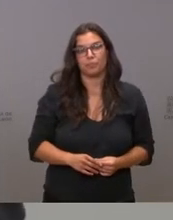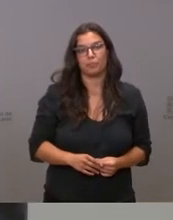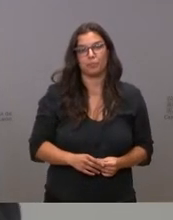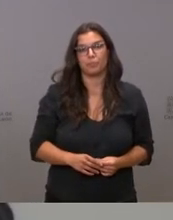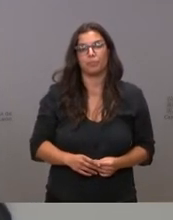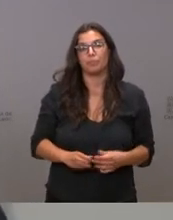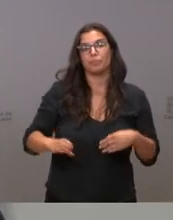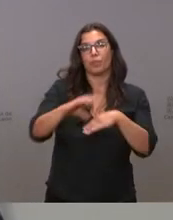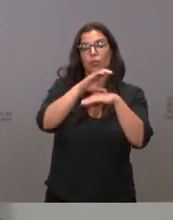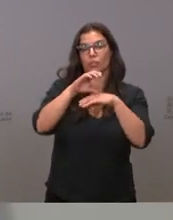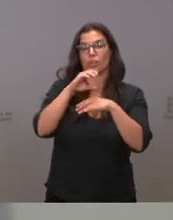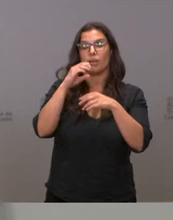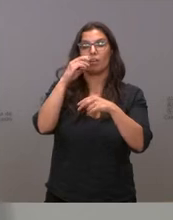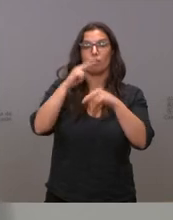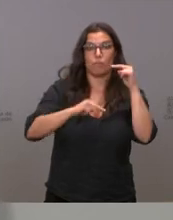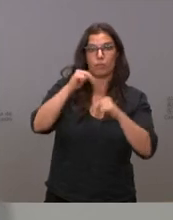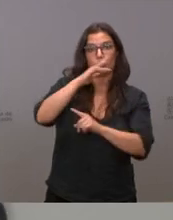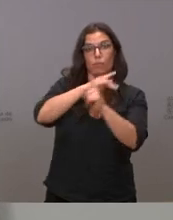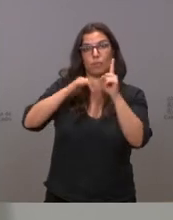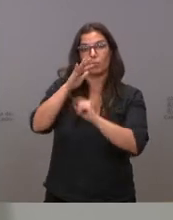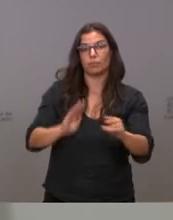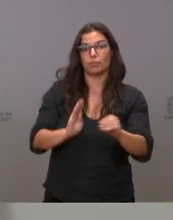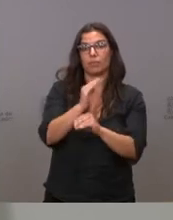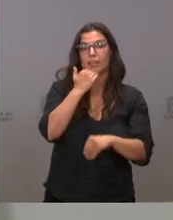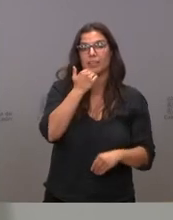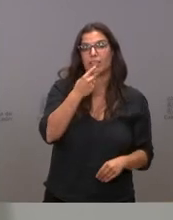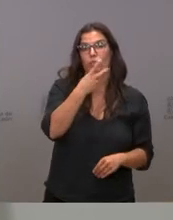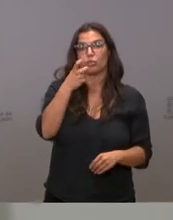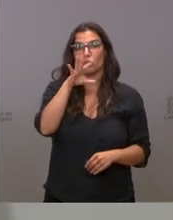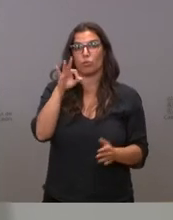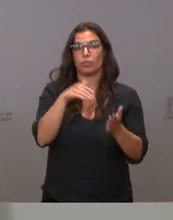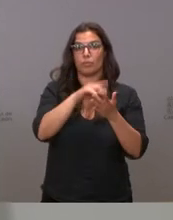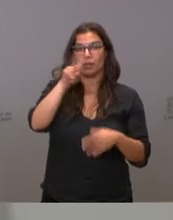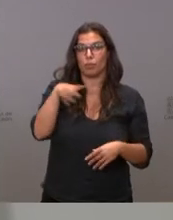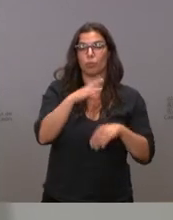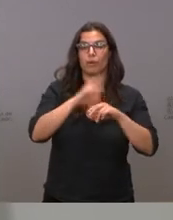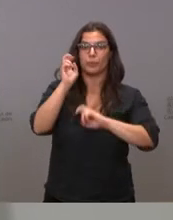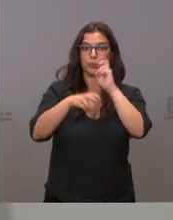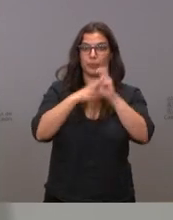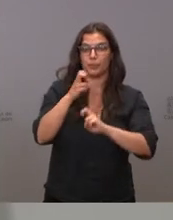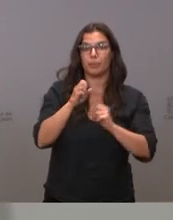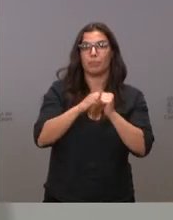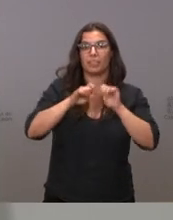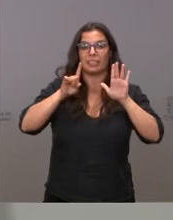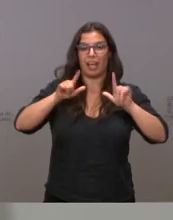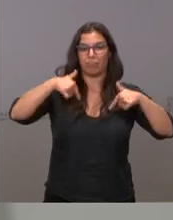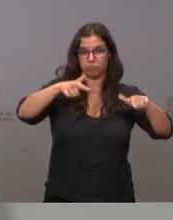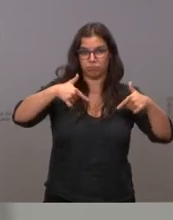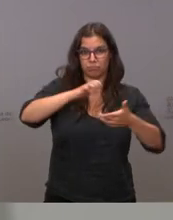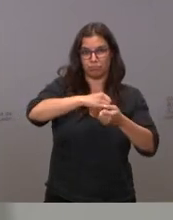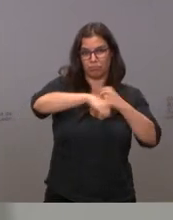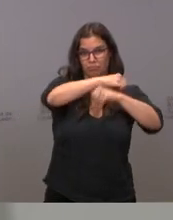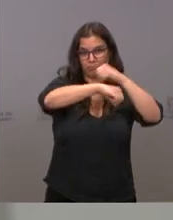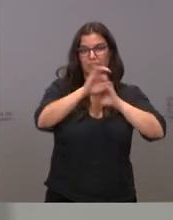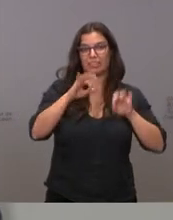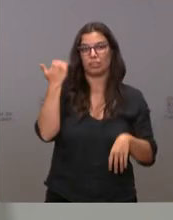Consejería de Fomento y Medio Ambiente invierte casi 250.000 euros en la restauración de 26 escombreras en la provincia de